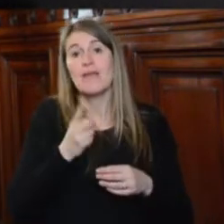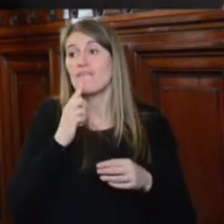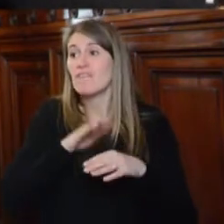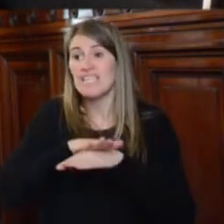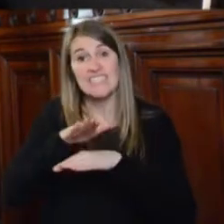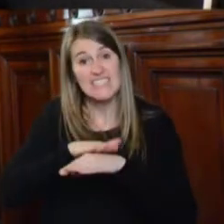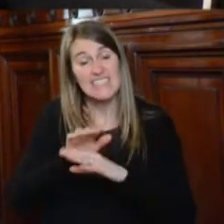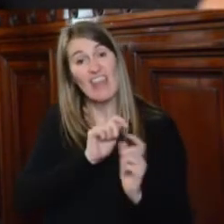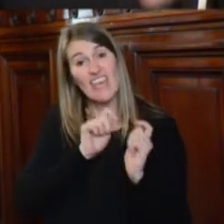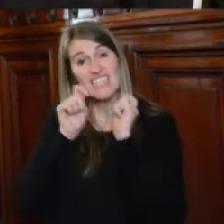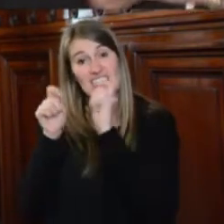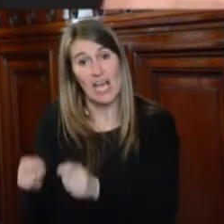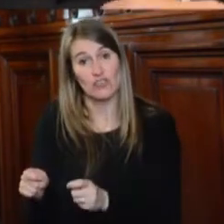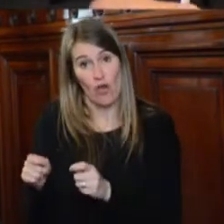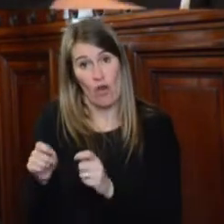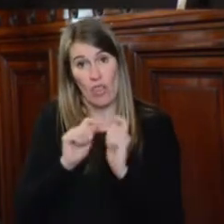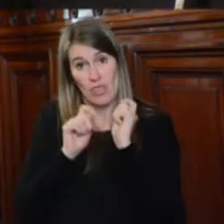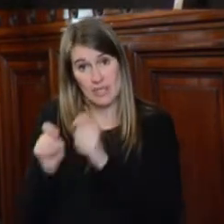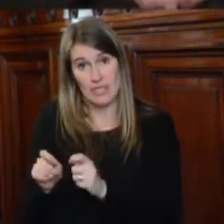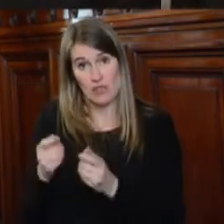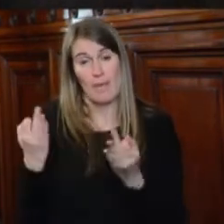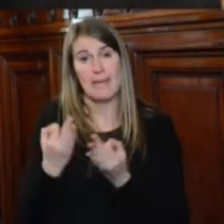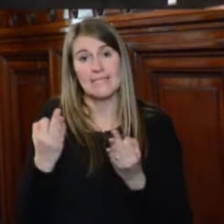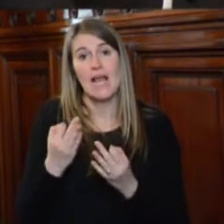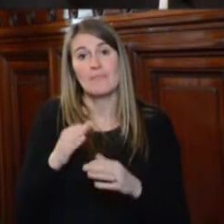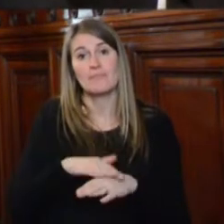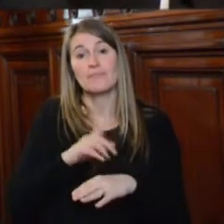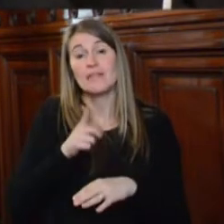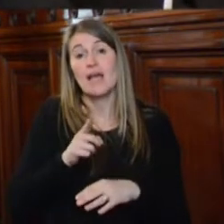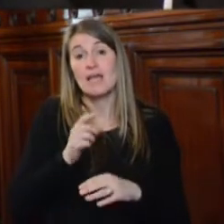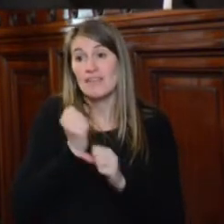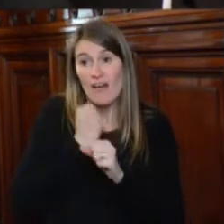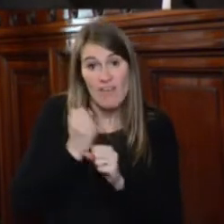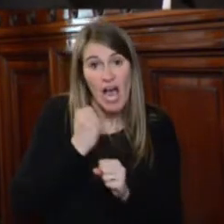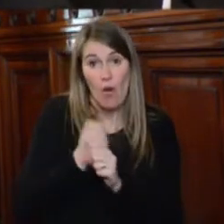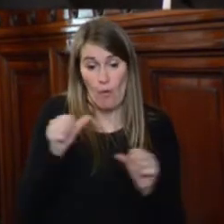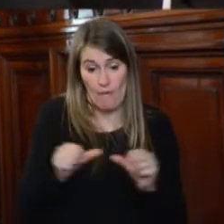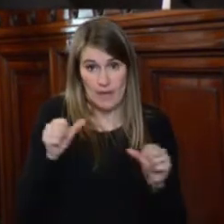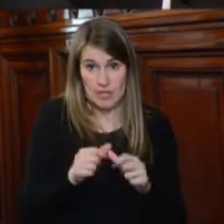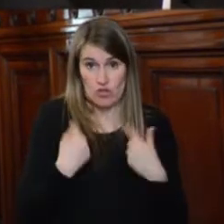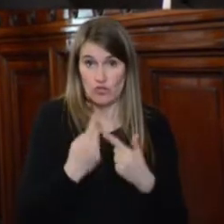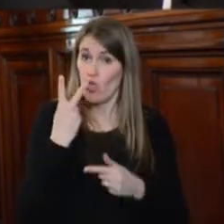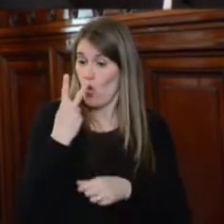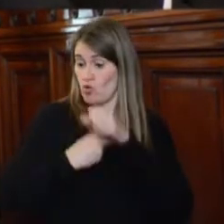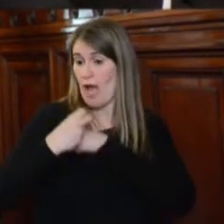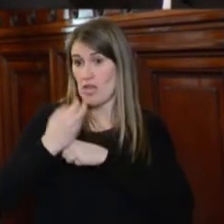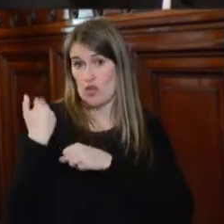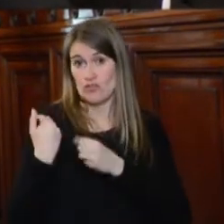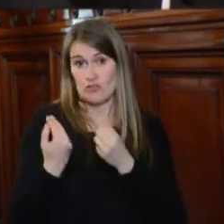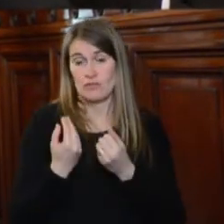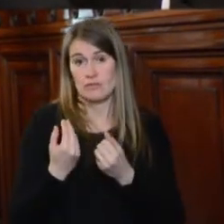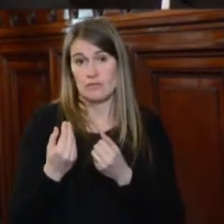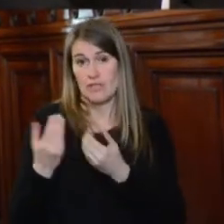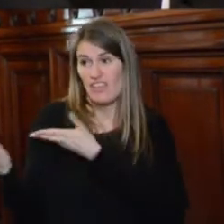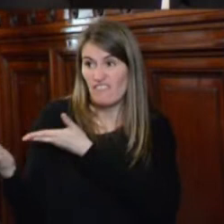designación de la redatora especial, y en el marco del trabajo que venimos realizando hace dos años, invitarla formalmente